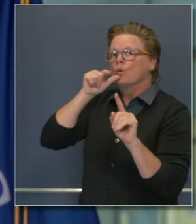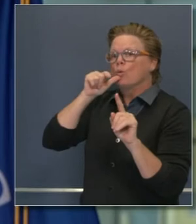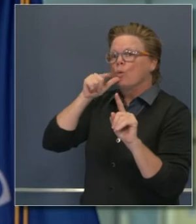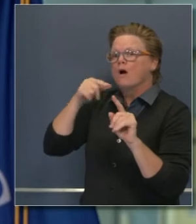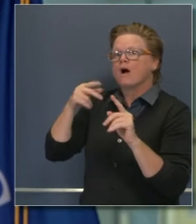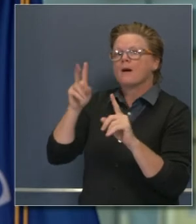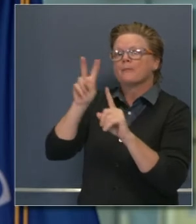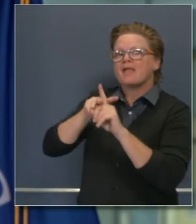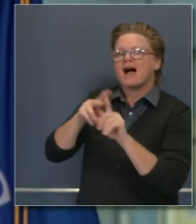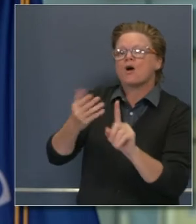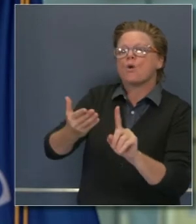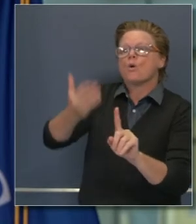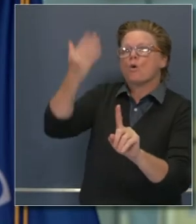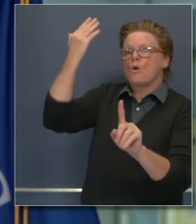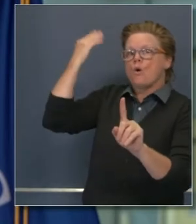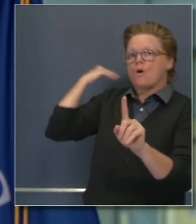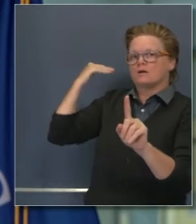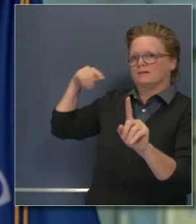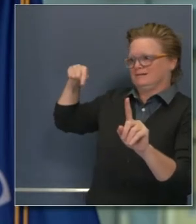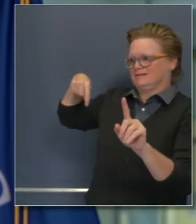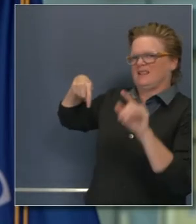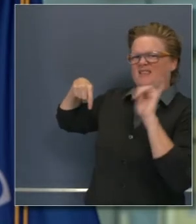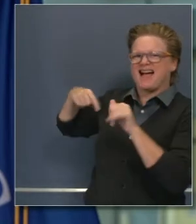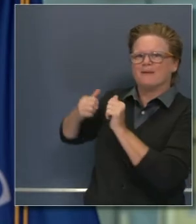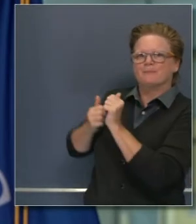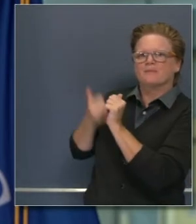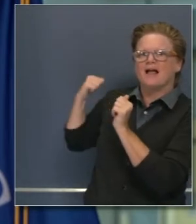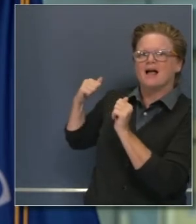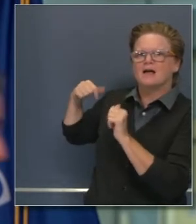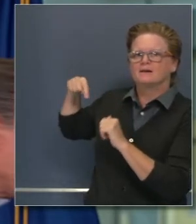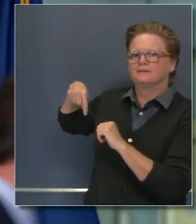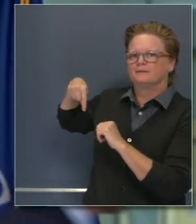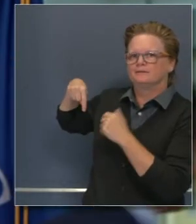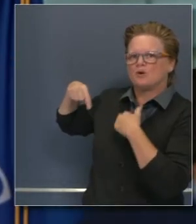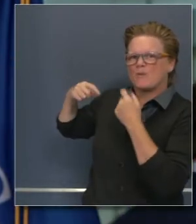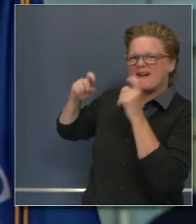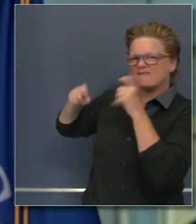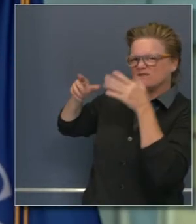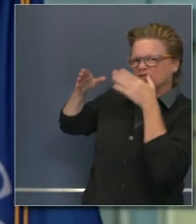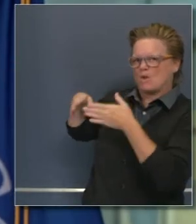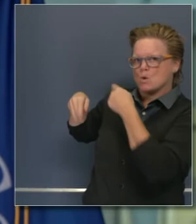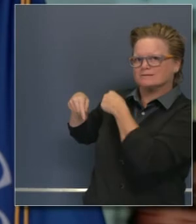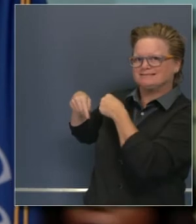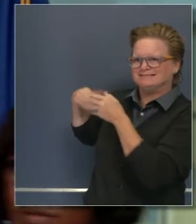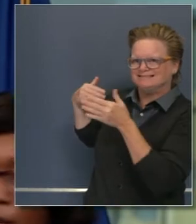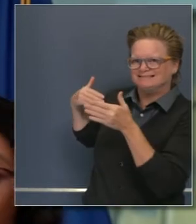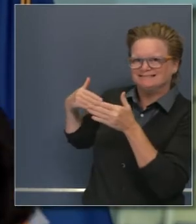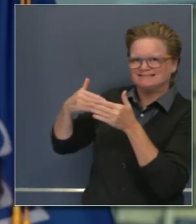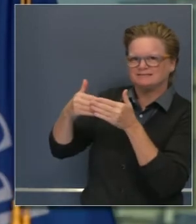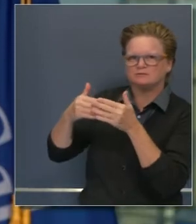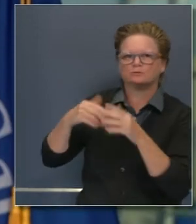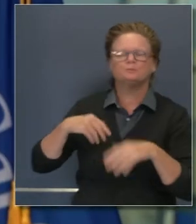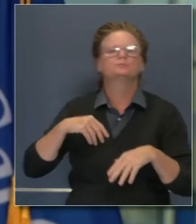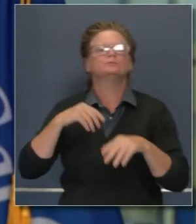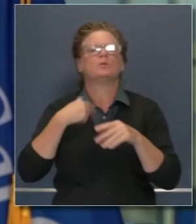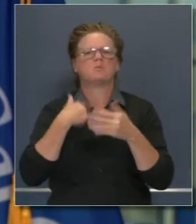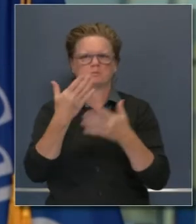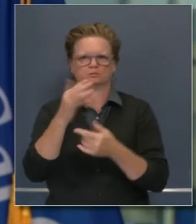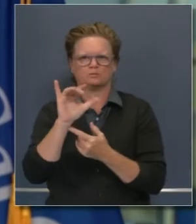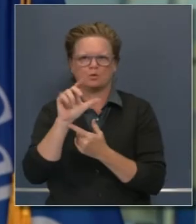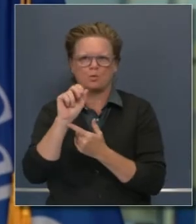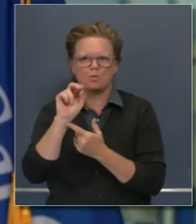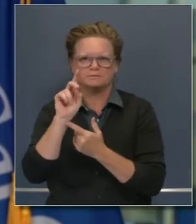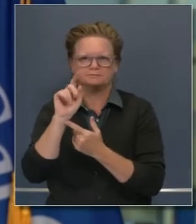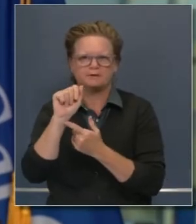el anuncio que hacemos hoy respecto de cómo abordar esto. Yolanda, si hace el favor de contestar esta pregunta. YOLANDA gracias,